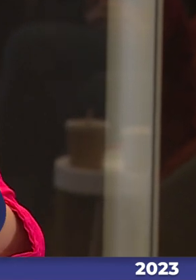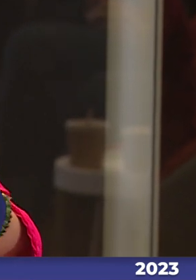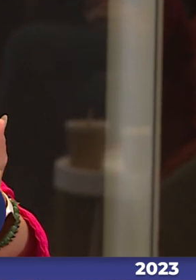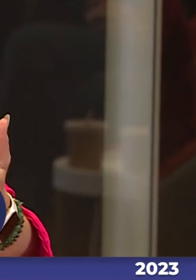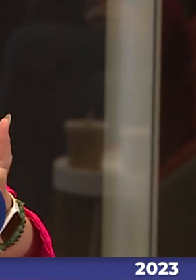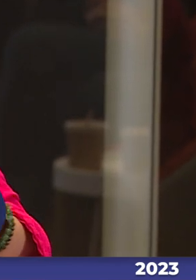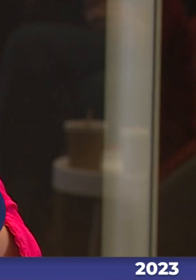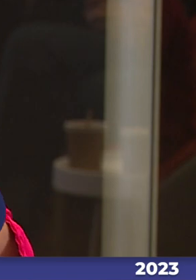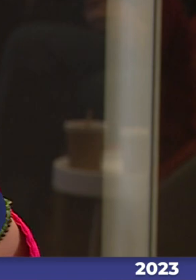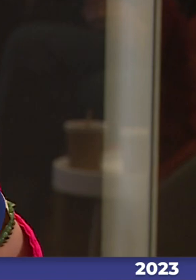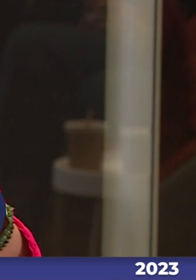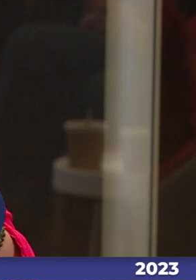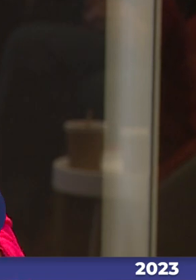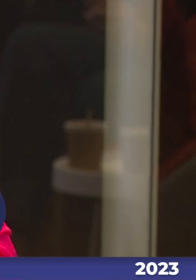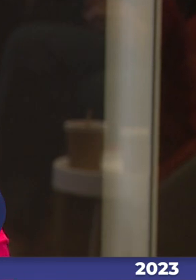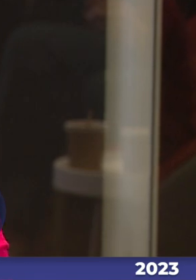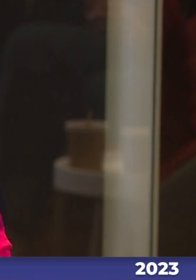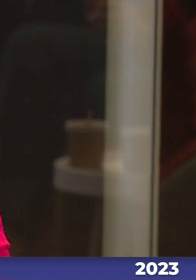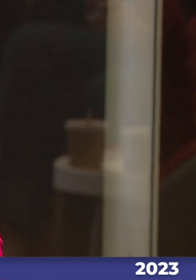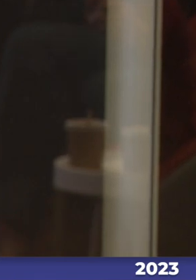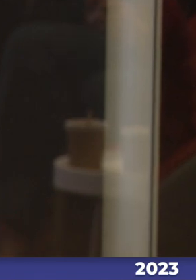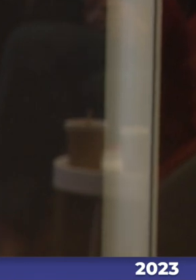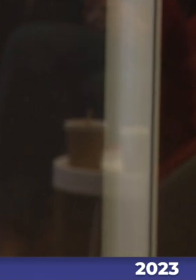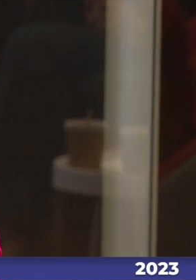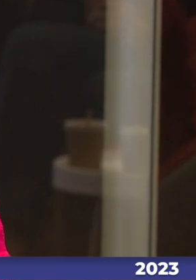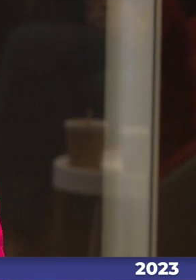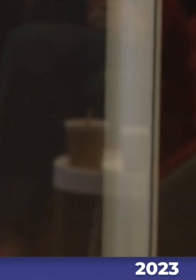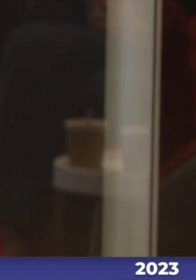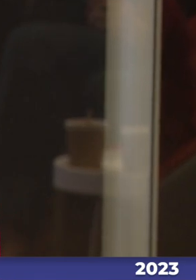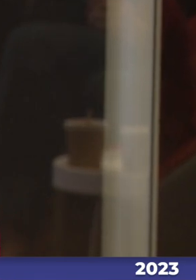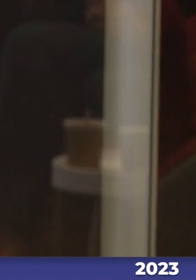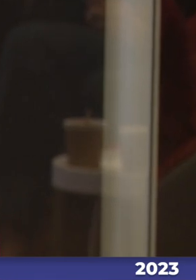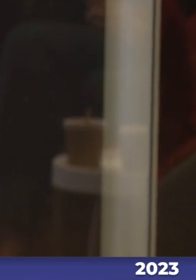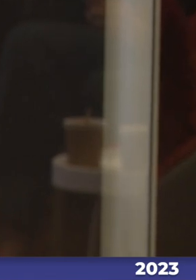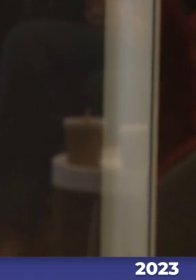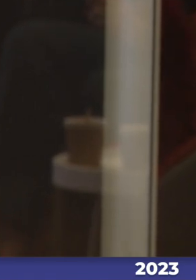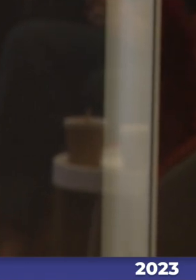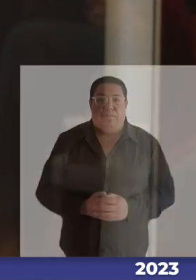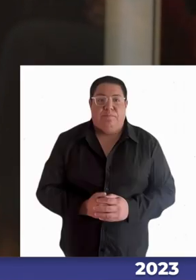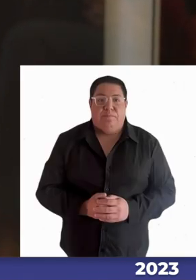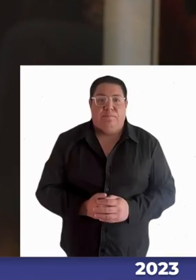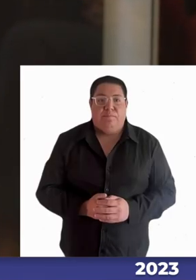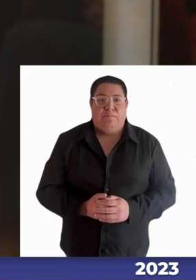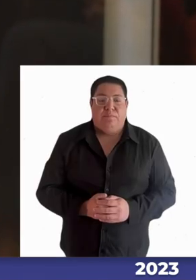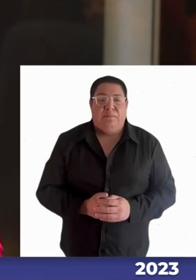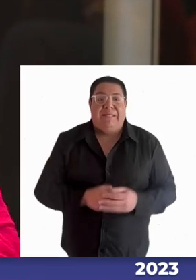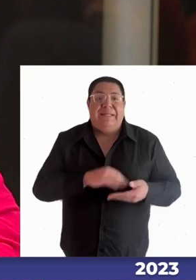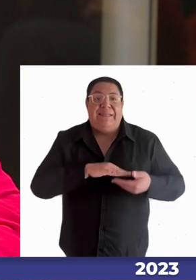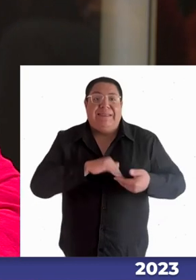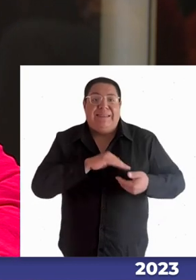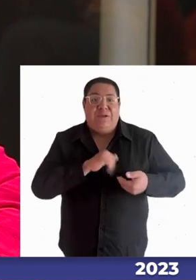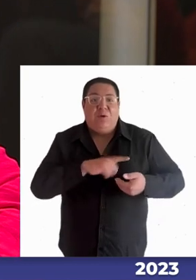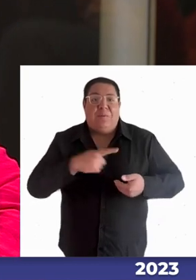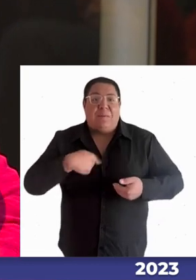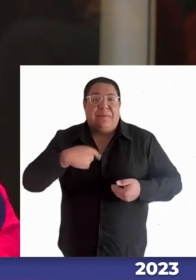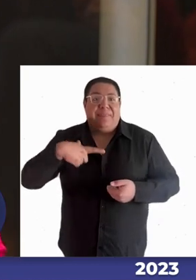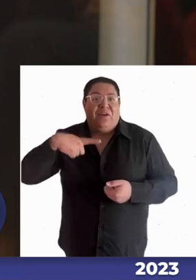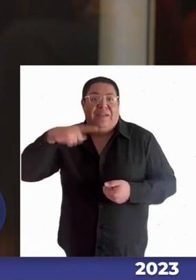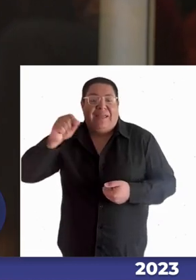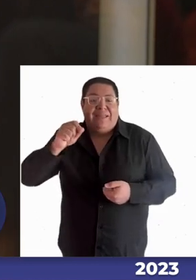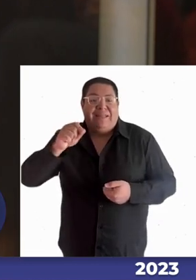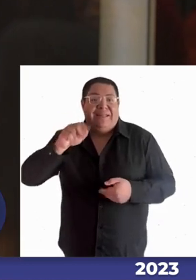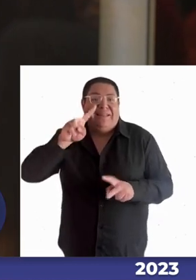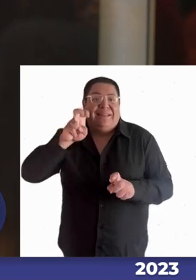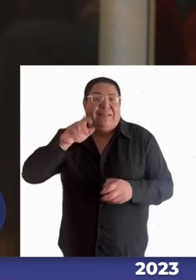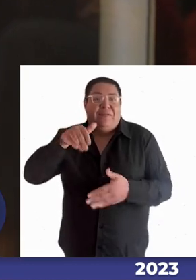existe no podemos negarla diputada yo tengo que ir a votar ahora en